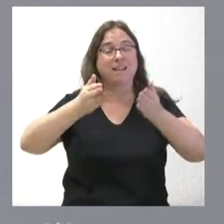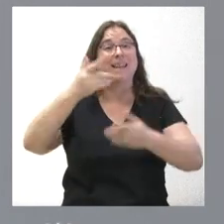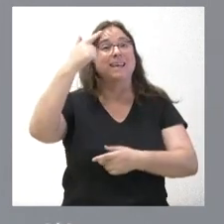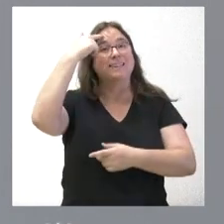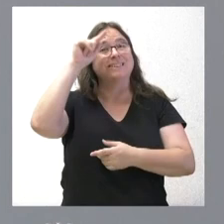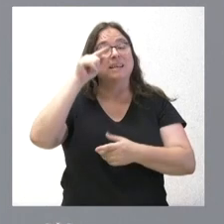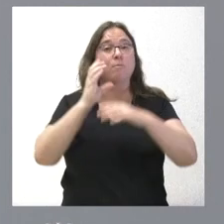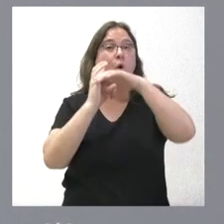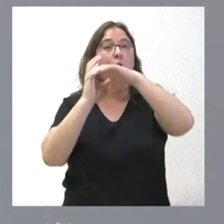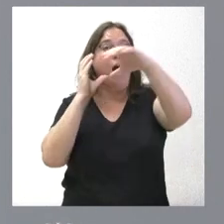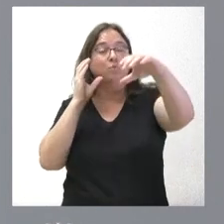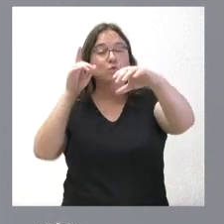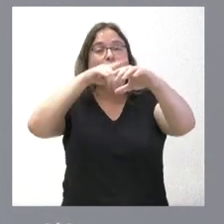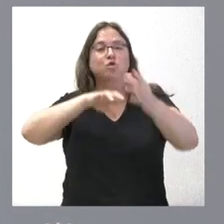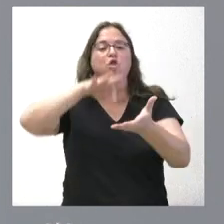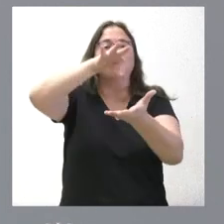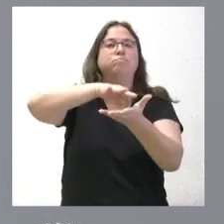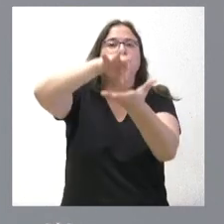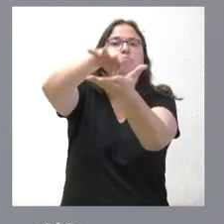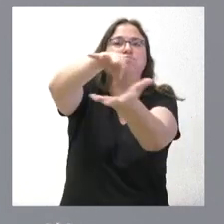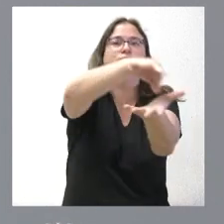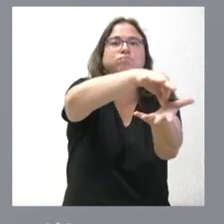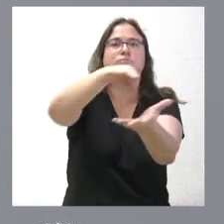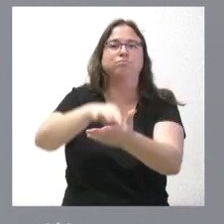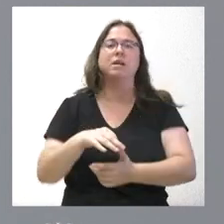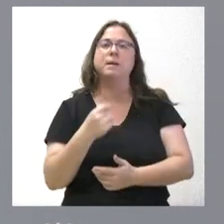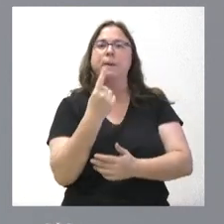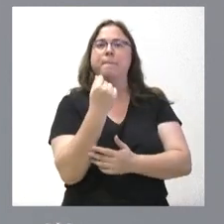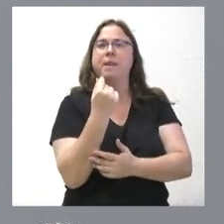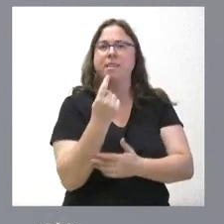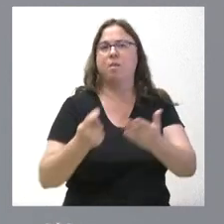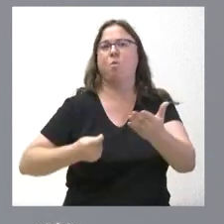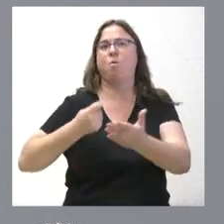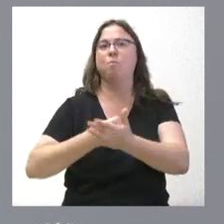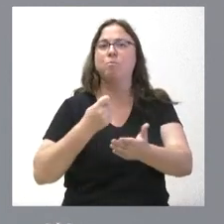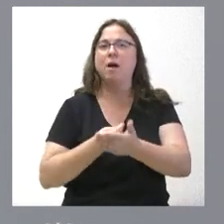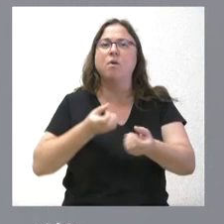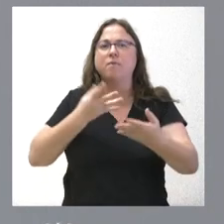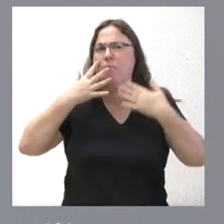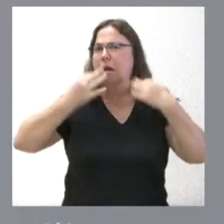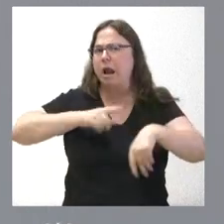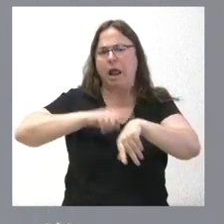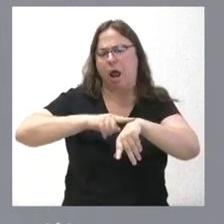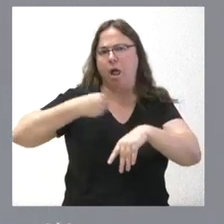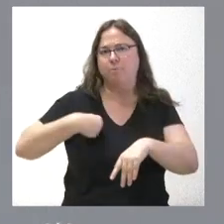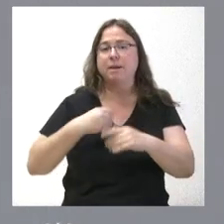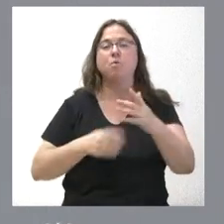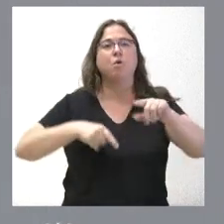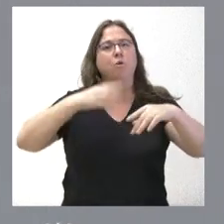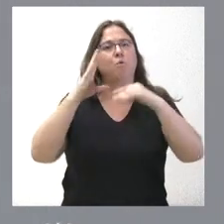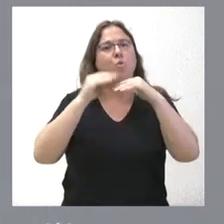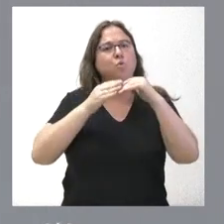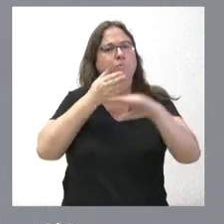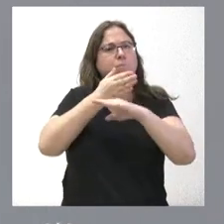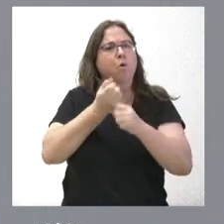GPS, la monética y el cobro, la información en tiempo real, el conteo de pasajeros, las cámaras de